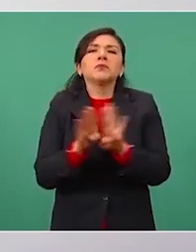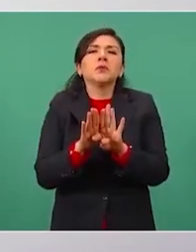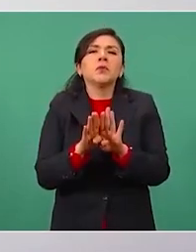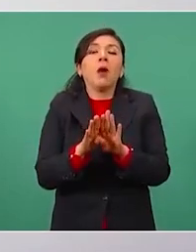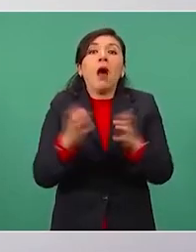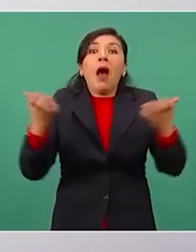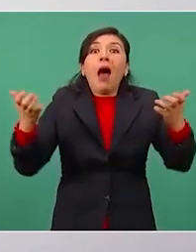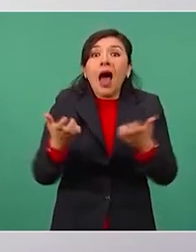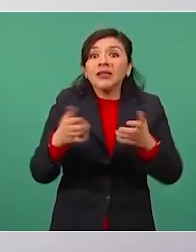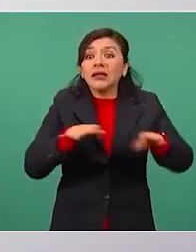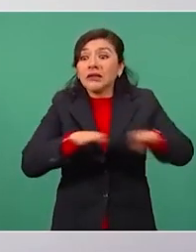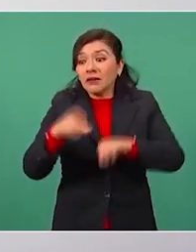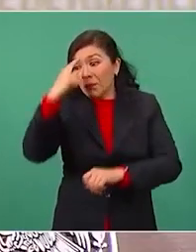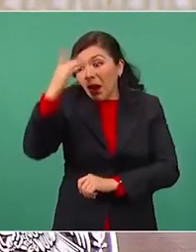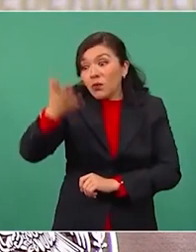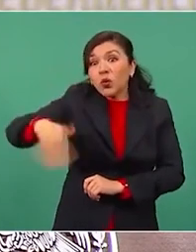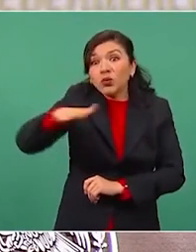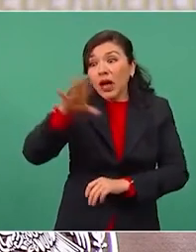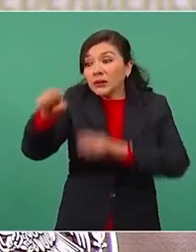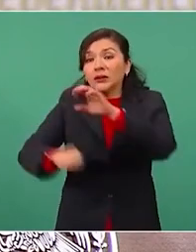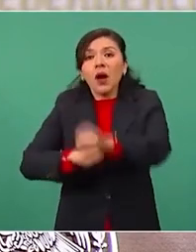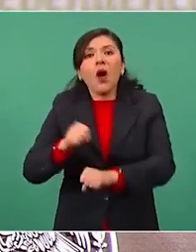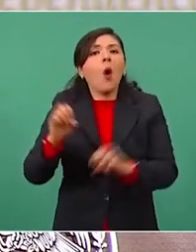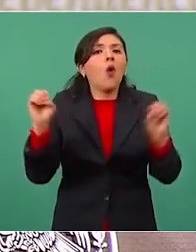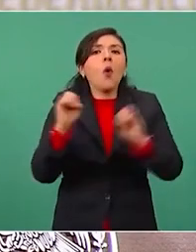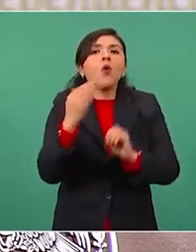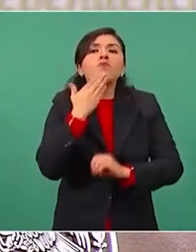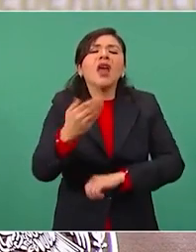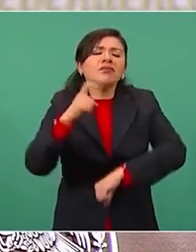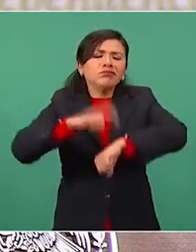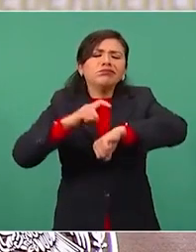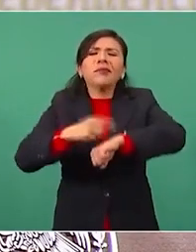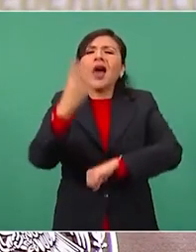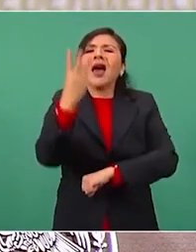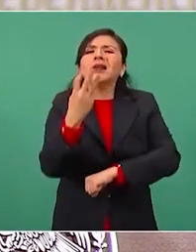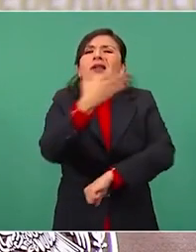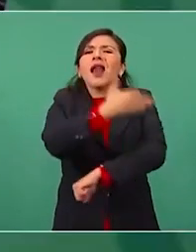se lleva a cabo a las tres de la tarde